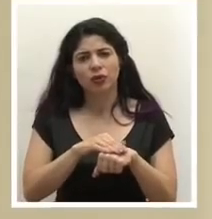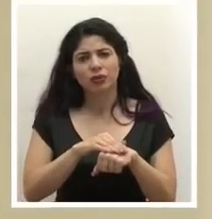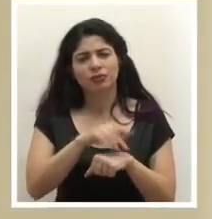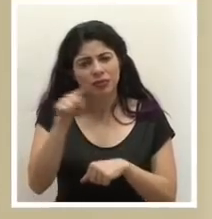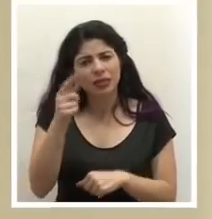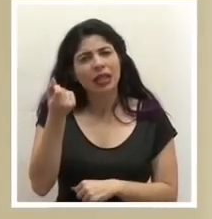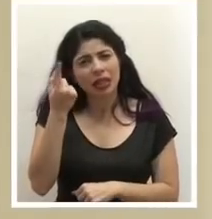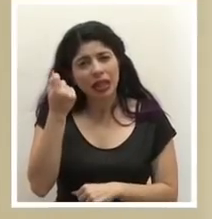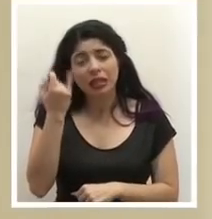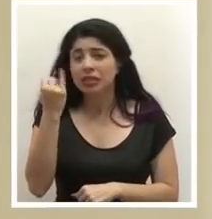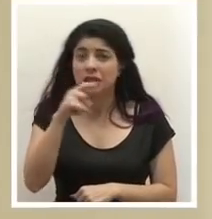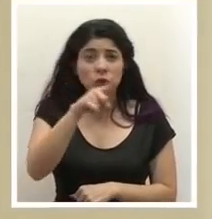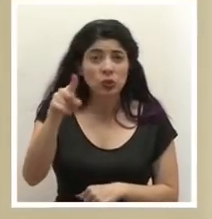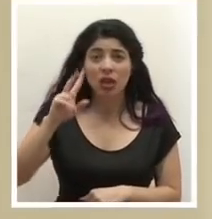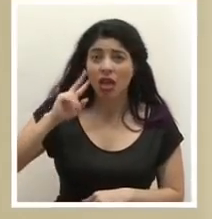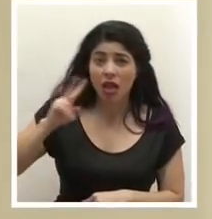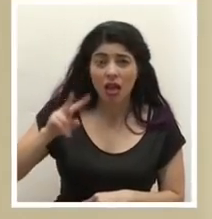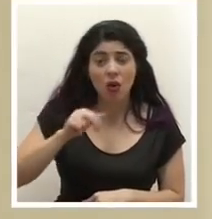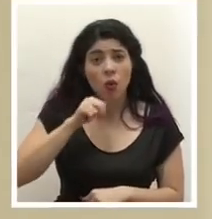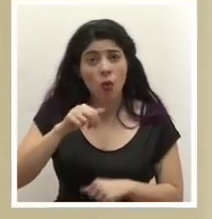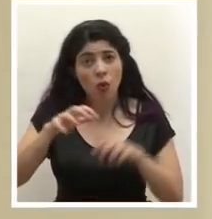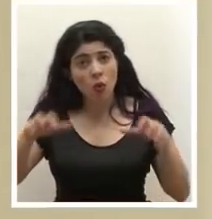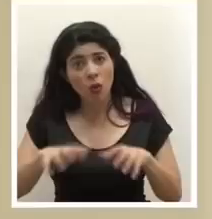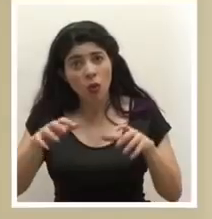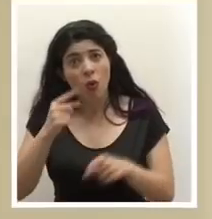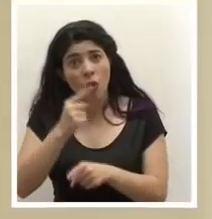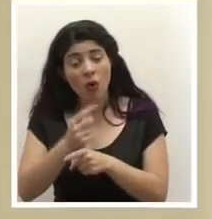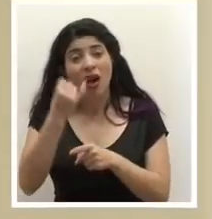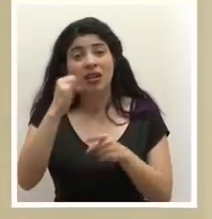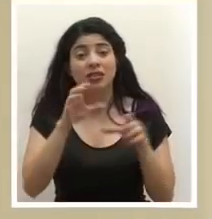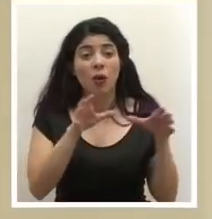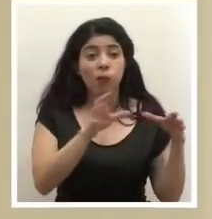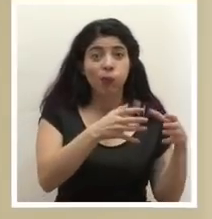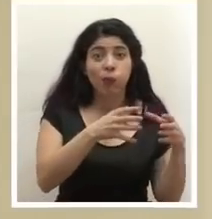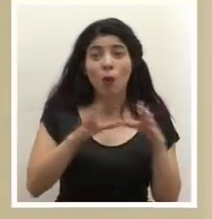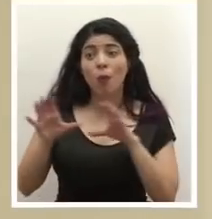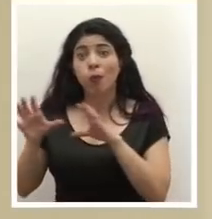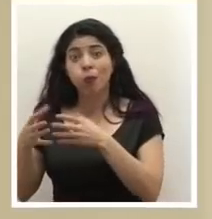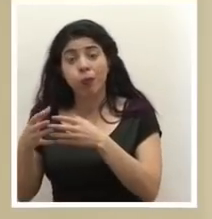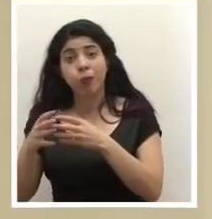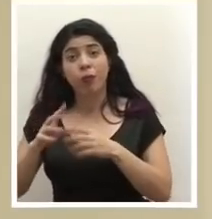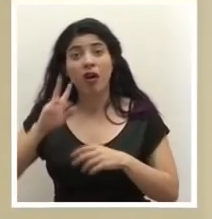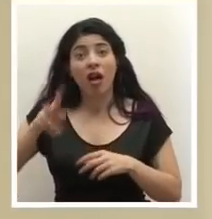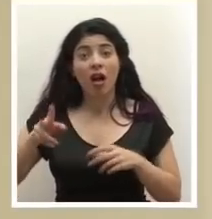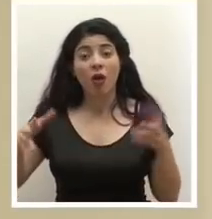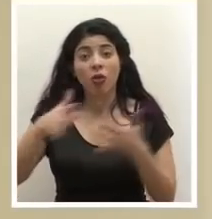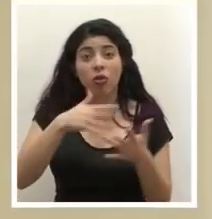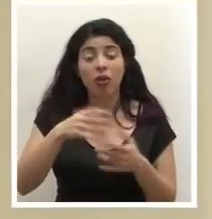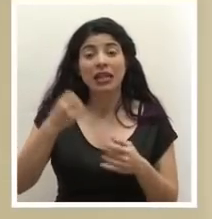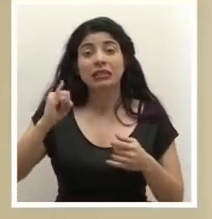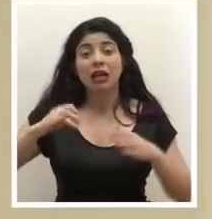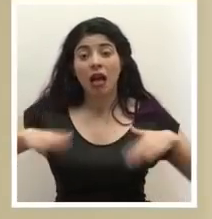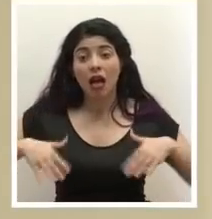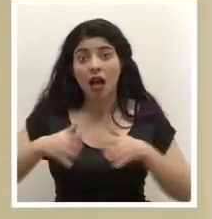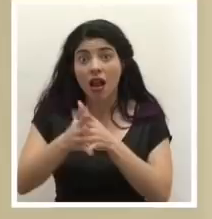entendiendo que si no nos comportamos, que si rompemos las burbujas sociales, que si no nos lavamos las manos antes de tocarnos la cara